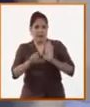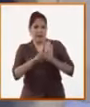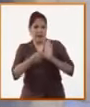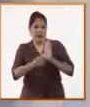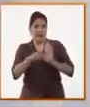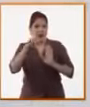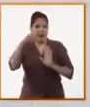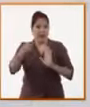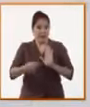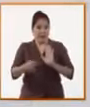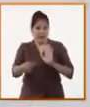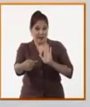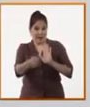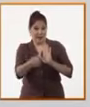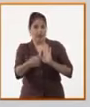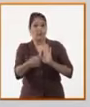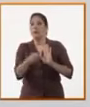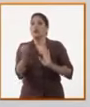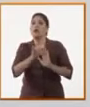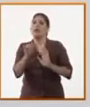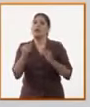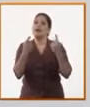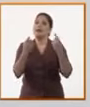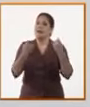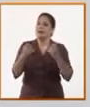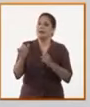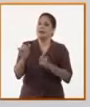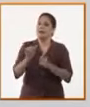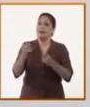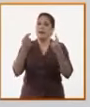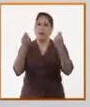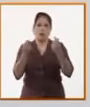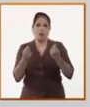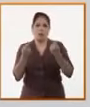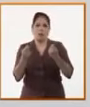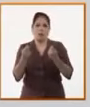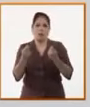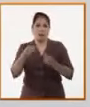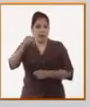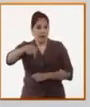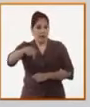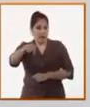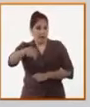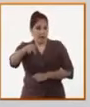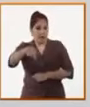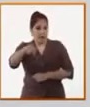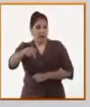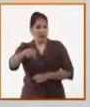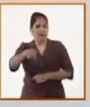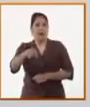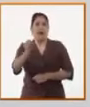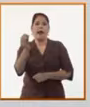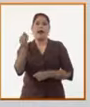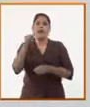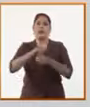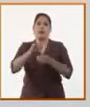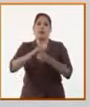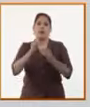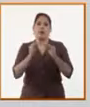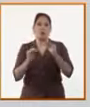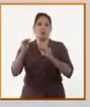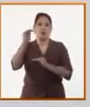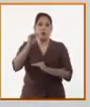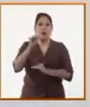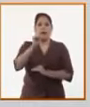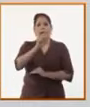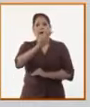Que se ha establecido, además como una necesidad de la economía en los tiempos actuales, niveles de ingresos que superan más